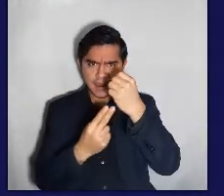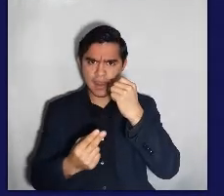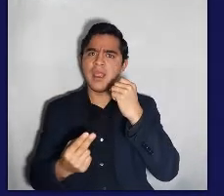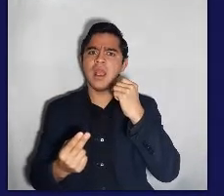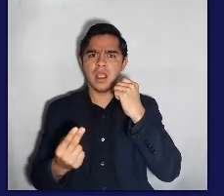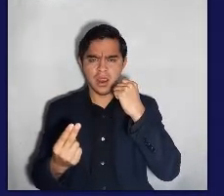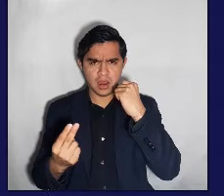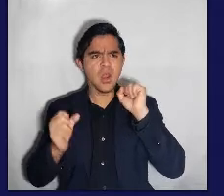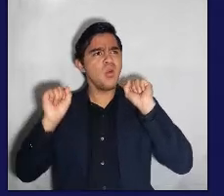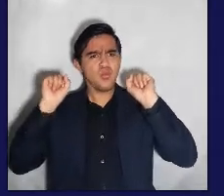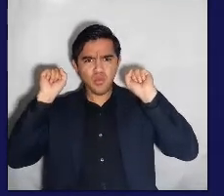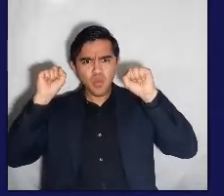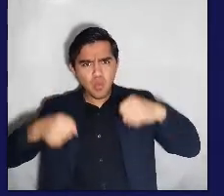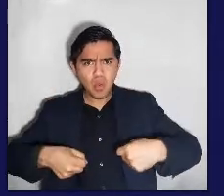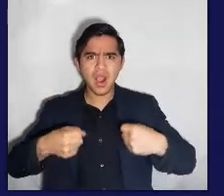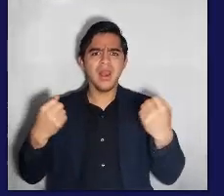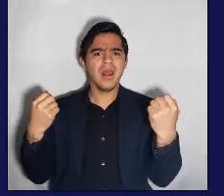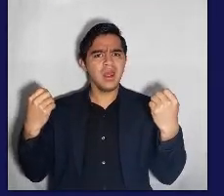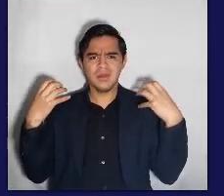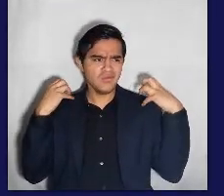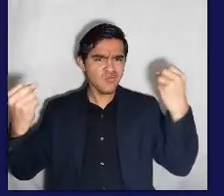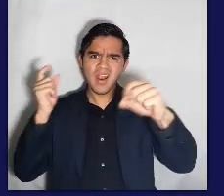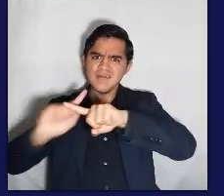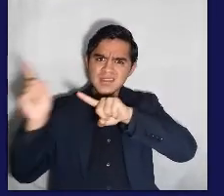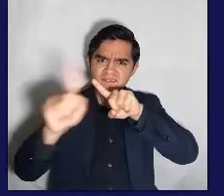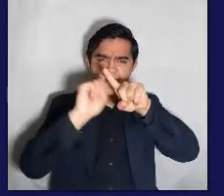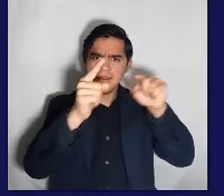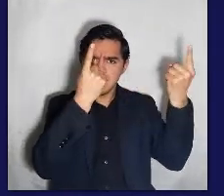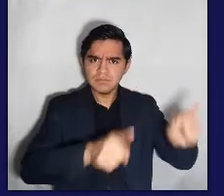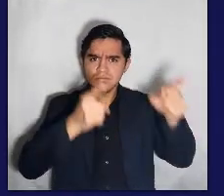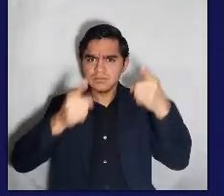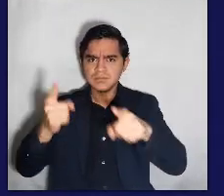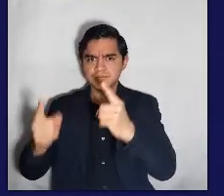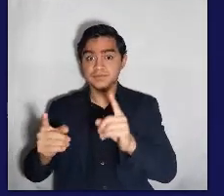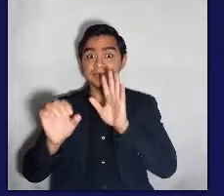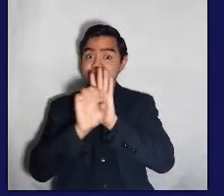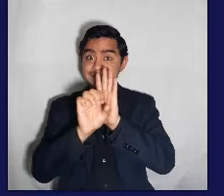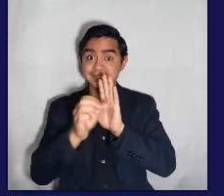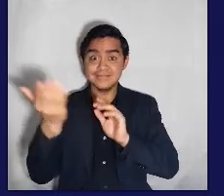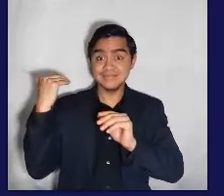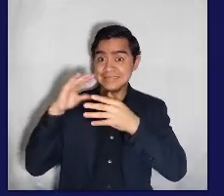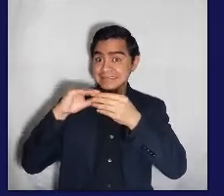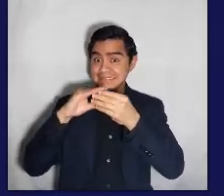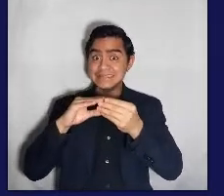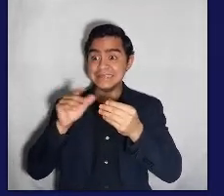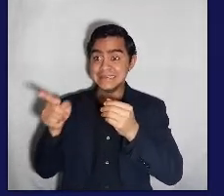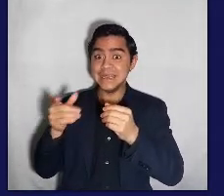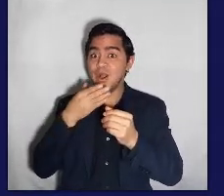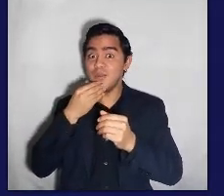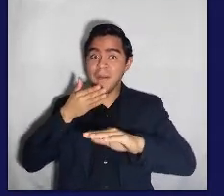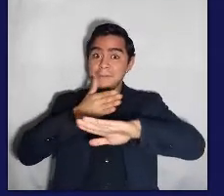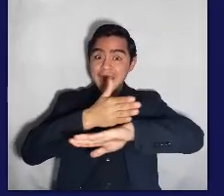niños podemos ser fuertes, los dos tenemos capacidades de ser fuertes en diferentes situaciones. Por ejemplo,